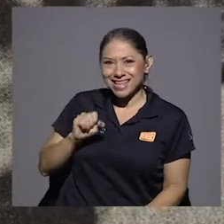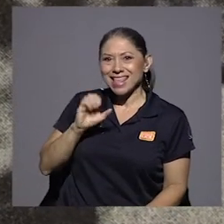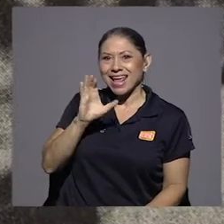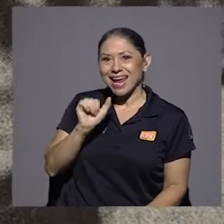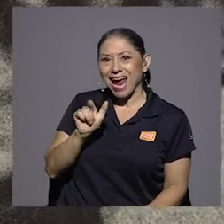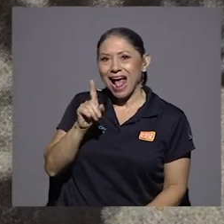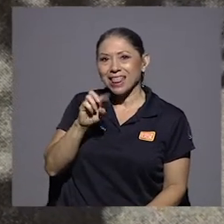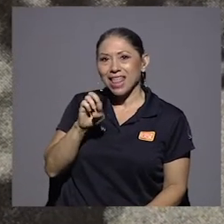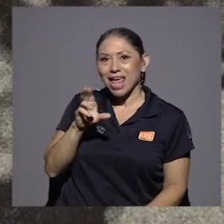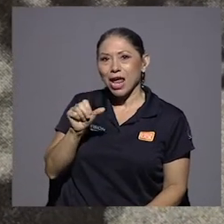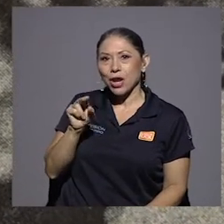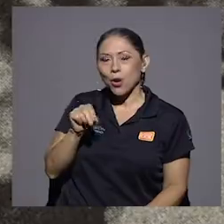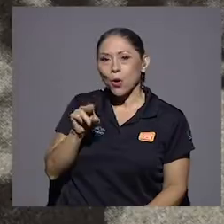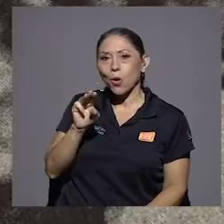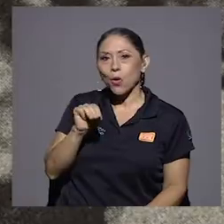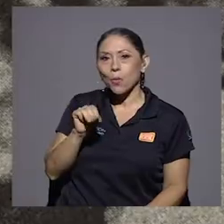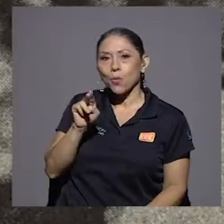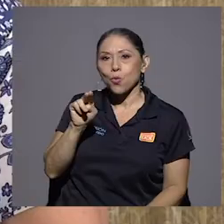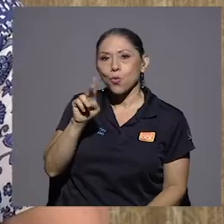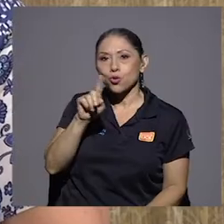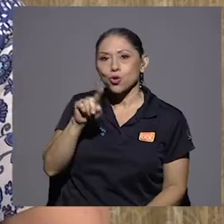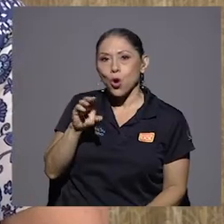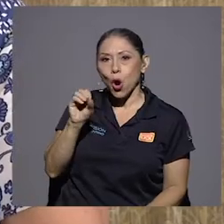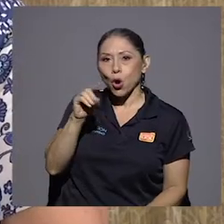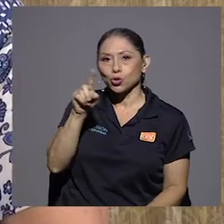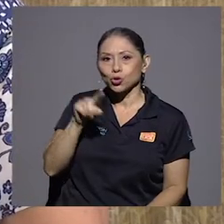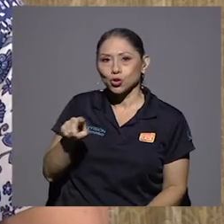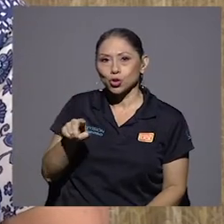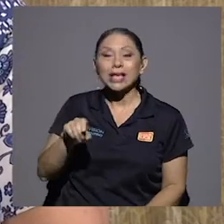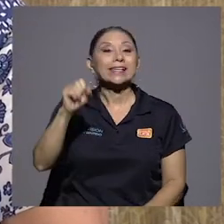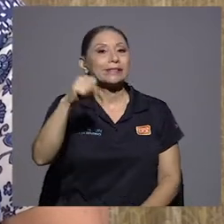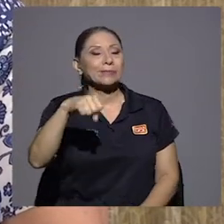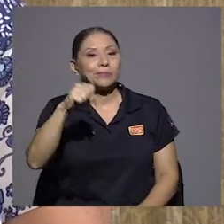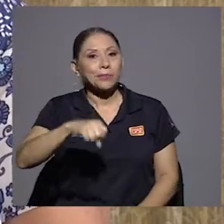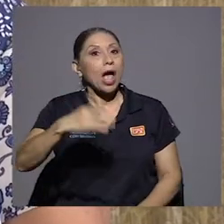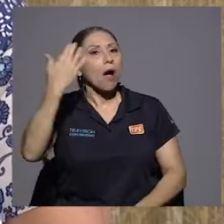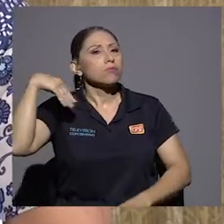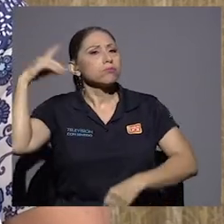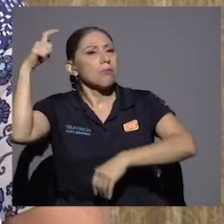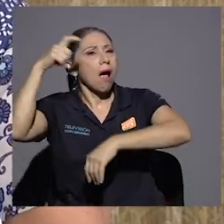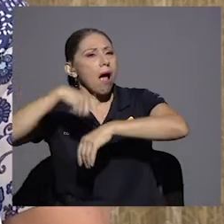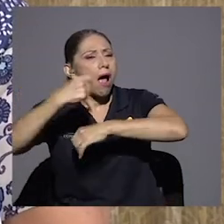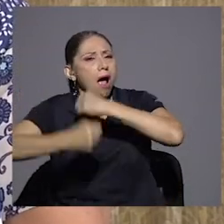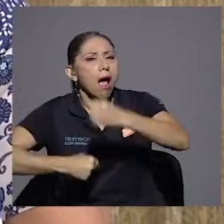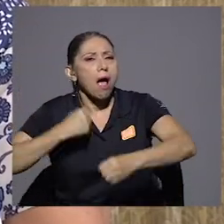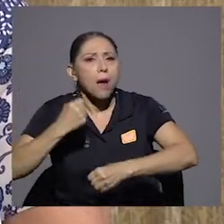Calderón Muñoz en una época de mucha efervescencia política en Europa.